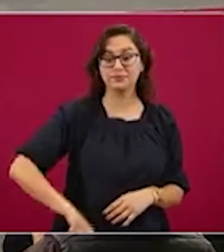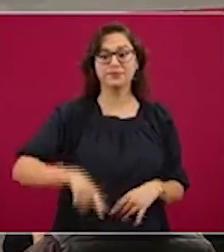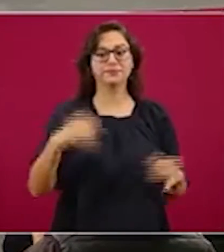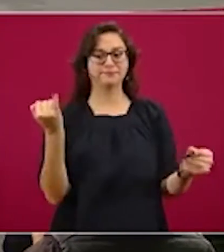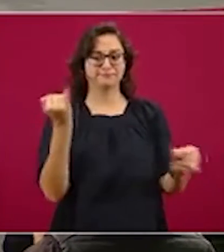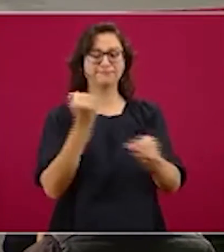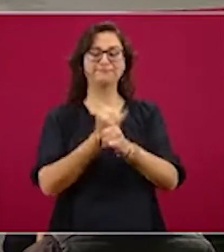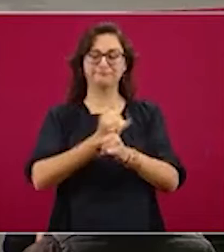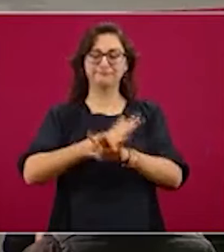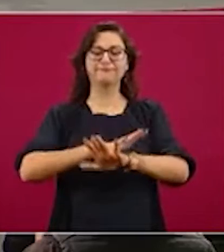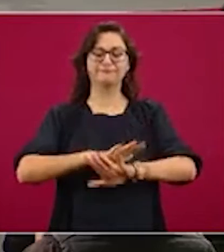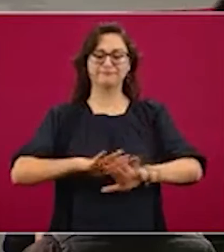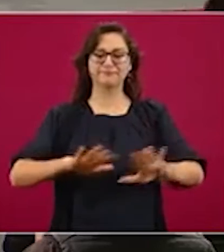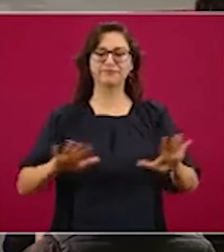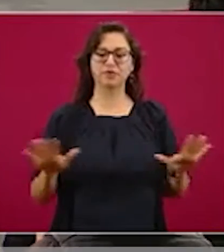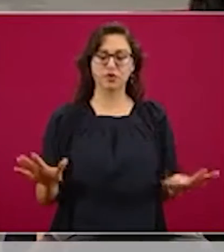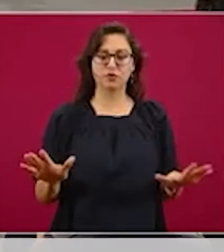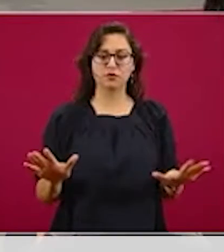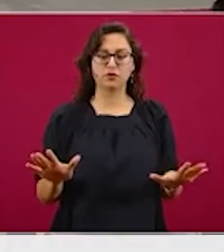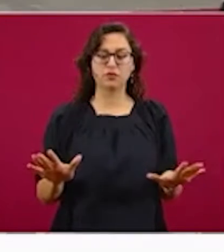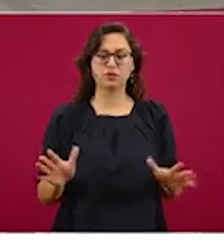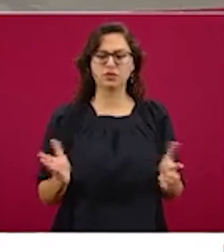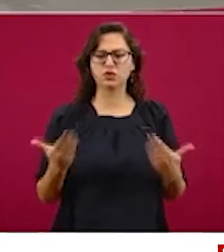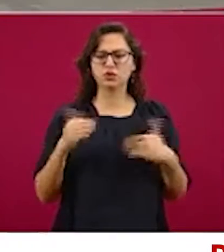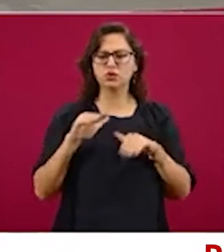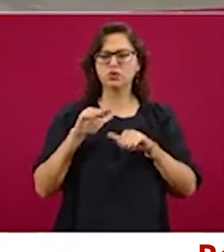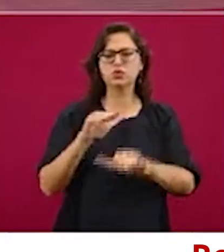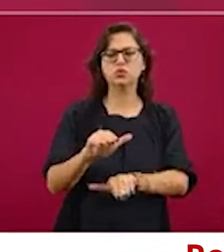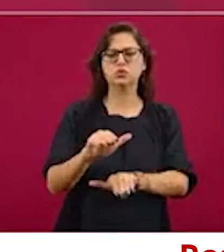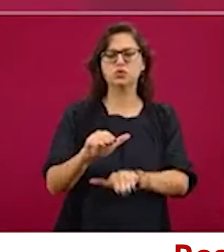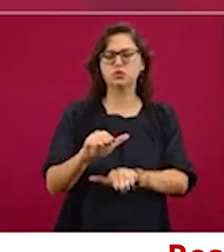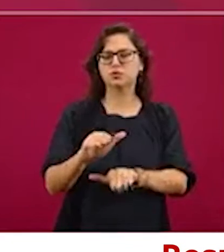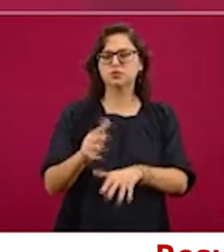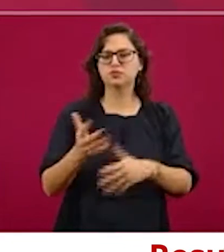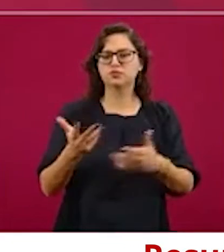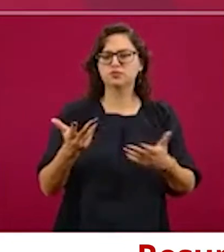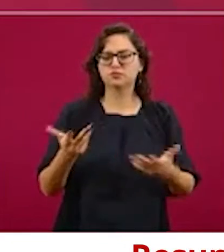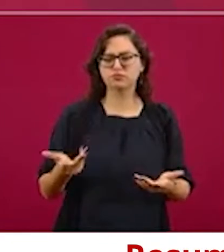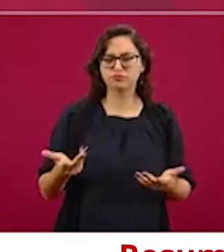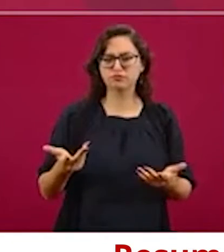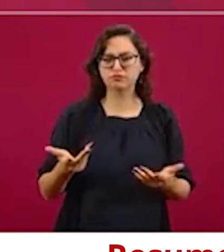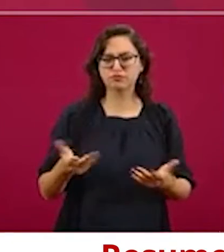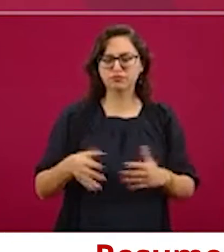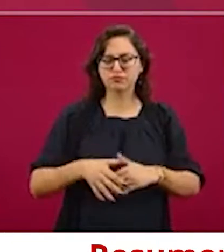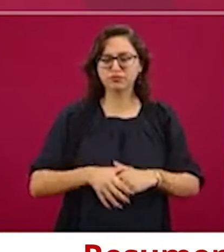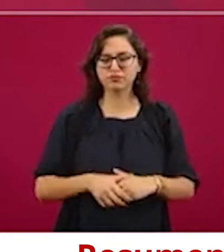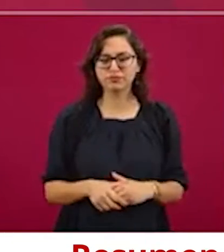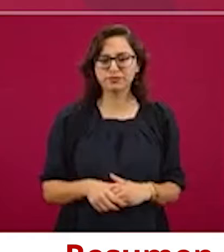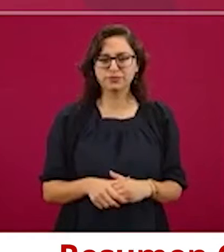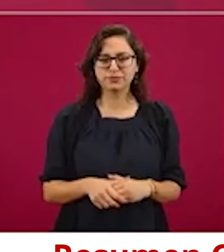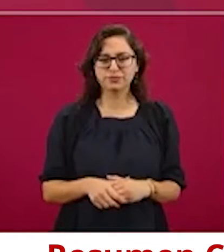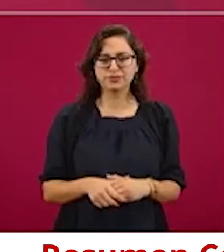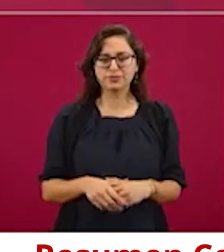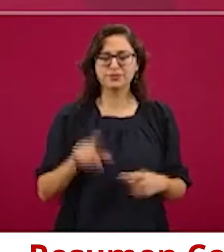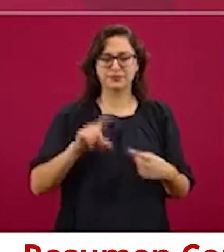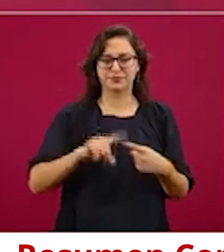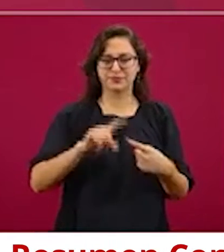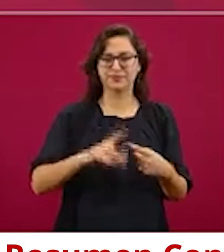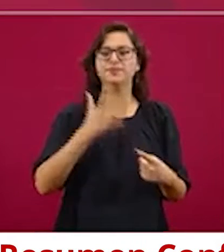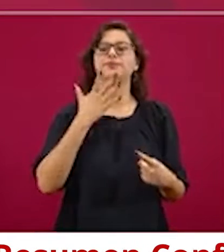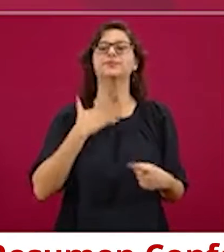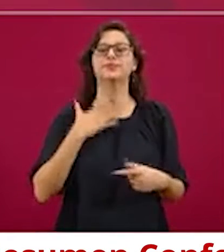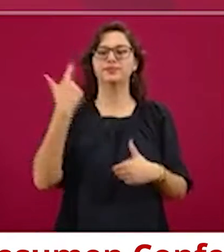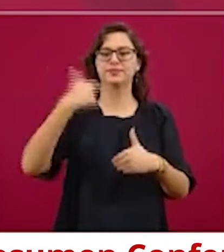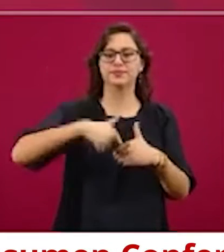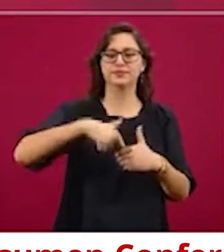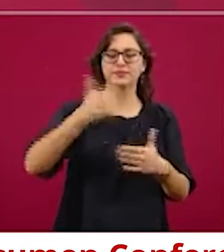sobre quién es quién en los precios.